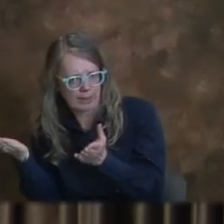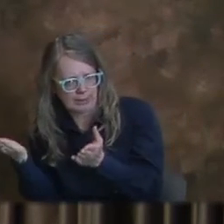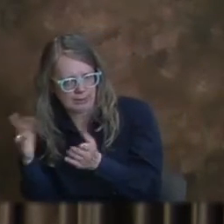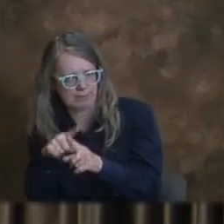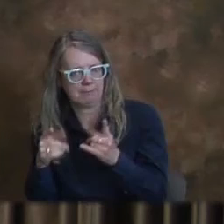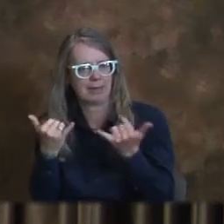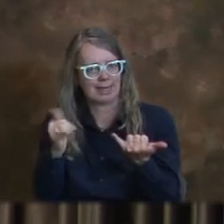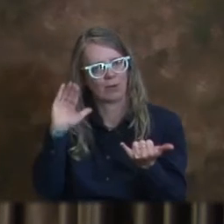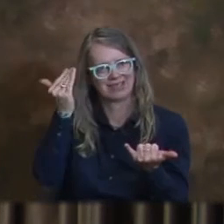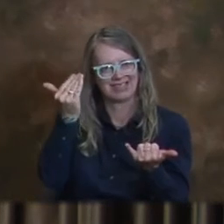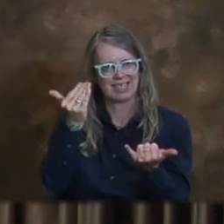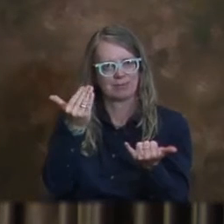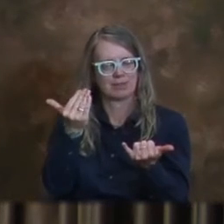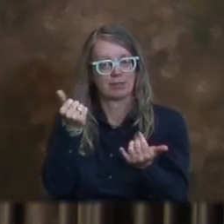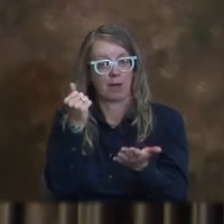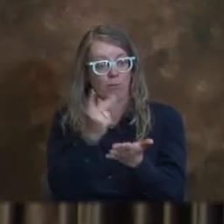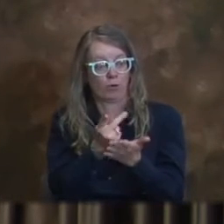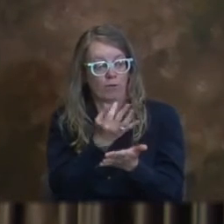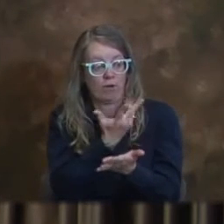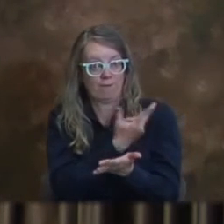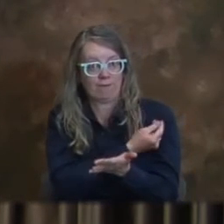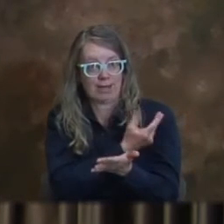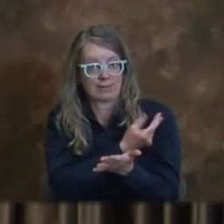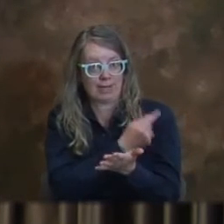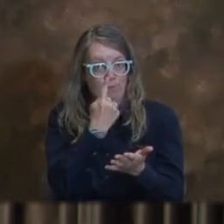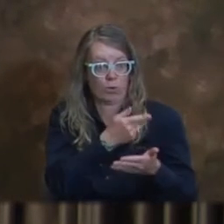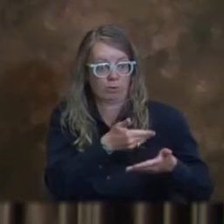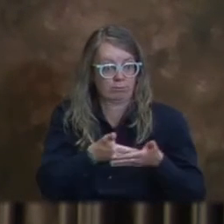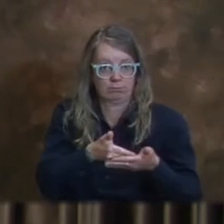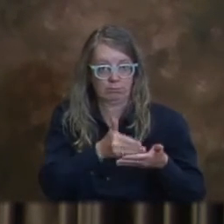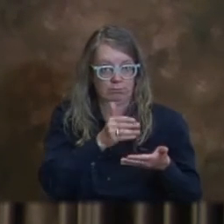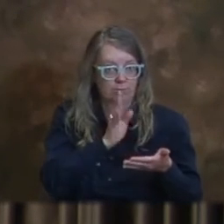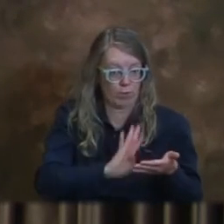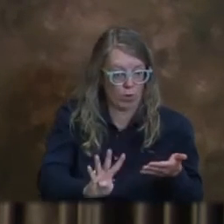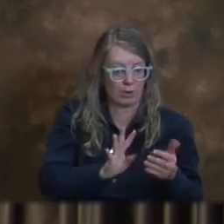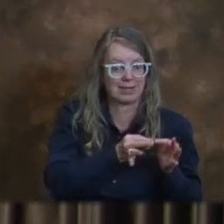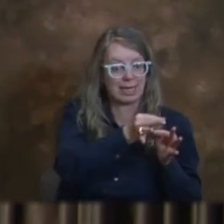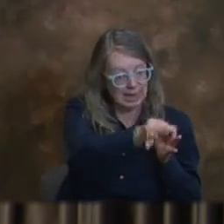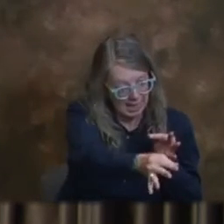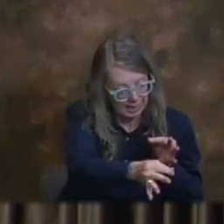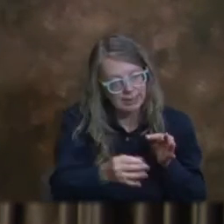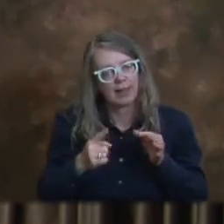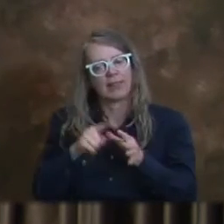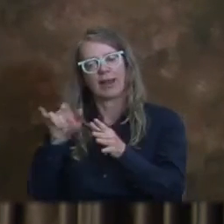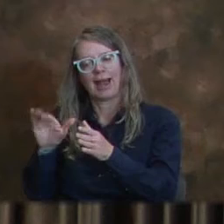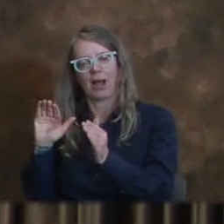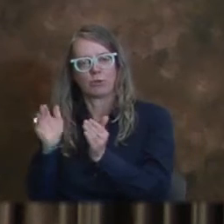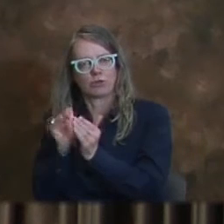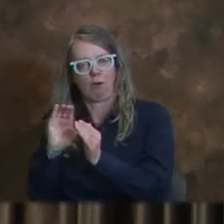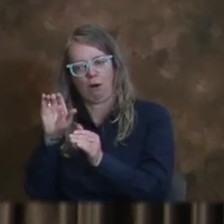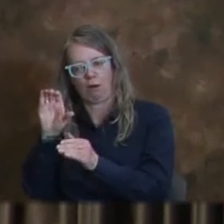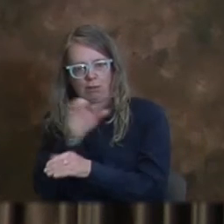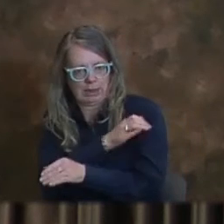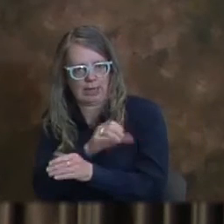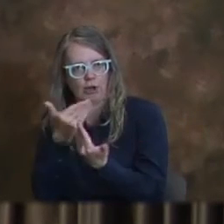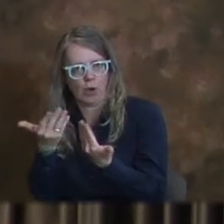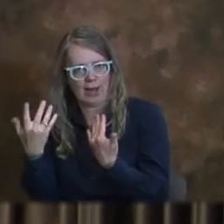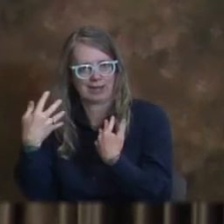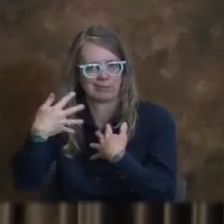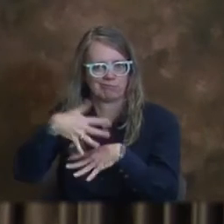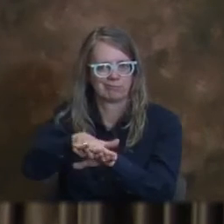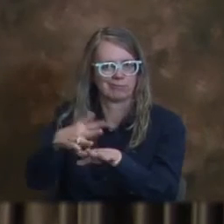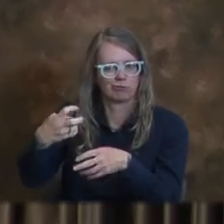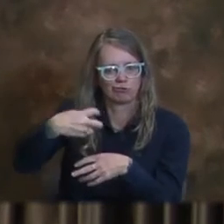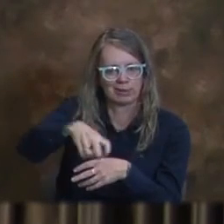ese retraso y que probablemente va a ser en abril y luego vamos a transicionar mientras llegamos a ese